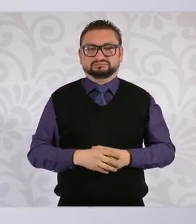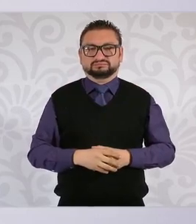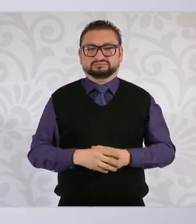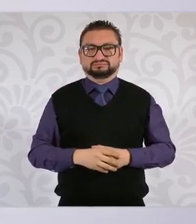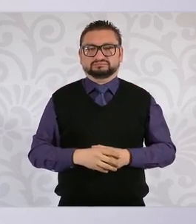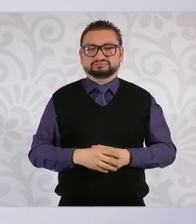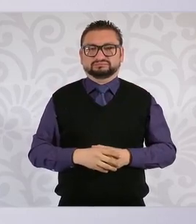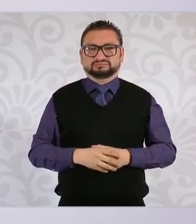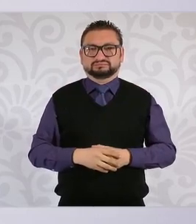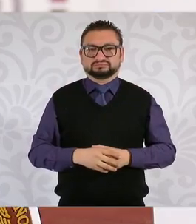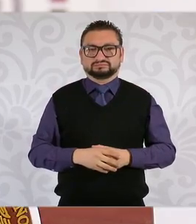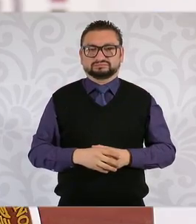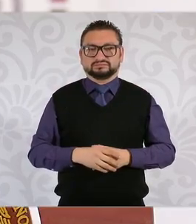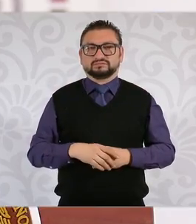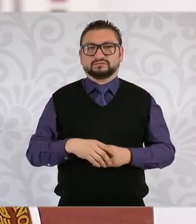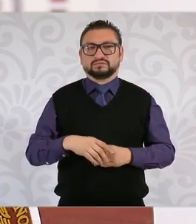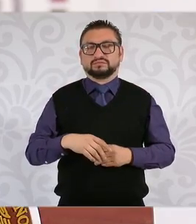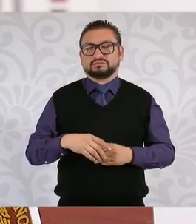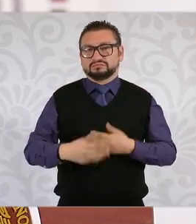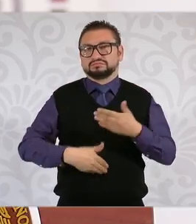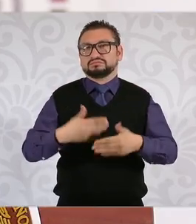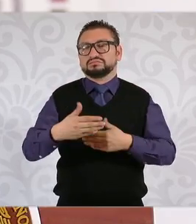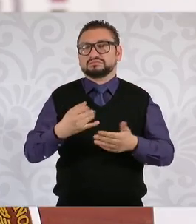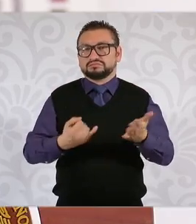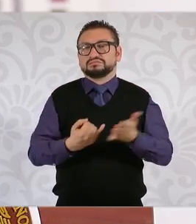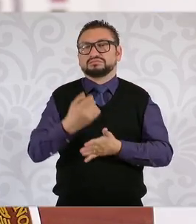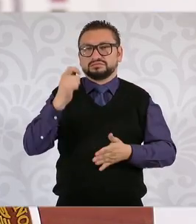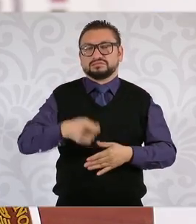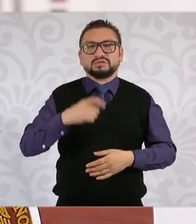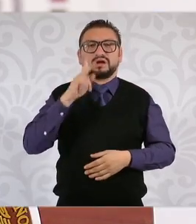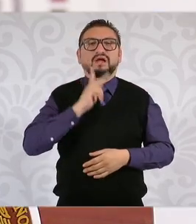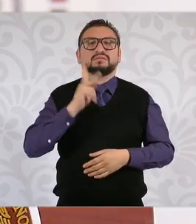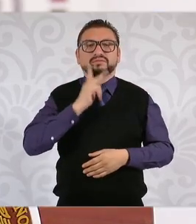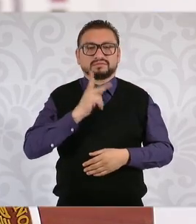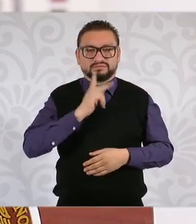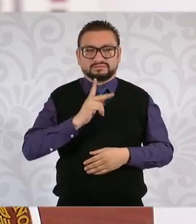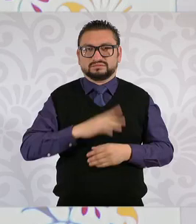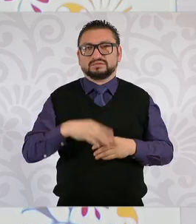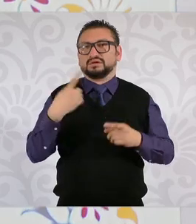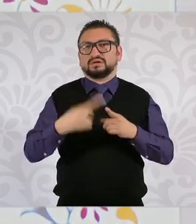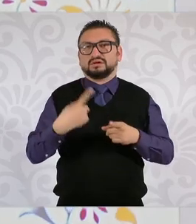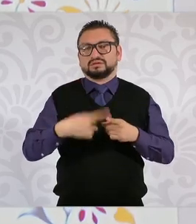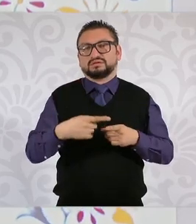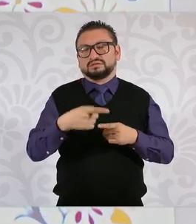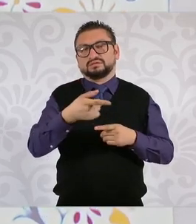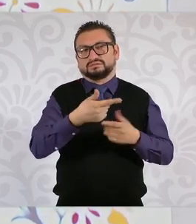pues vamos a ver la sentencia de hoy, ¿no? Pues a un narco.